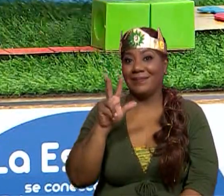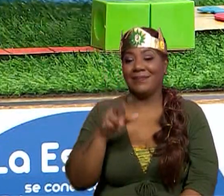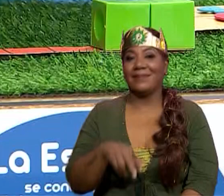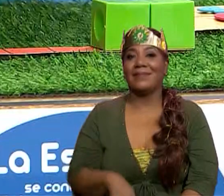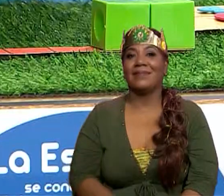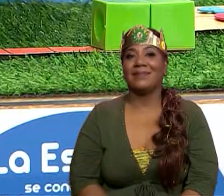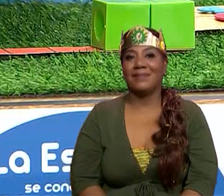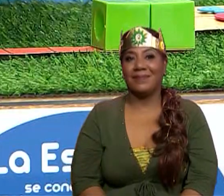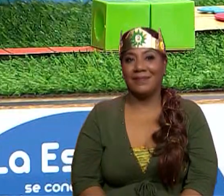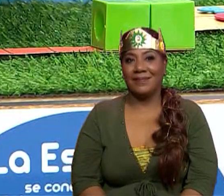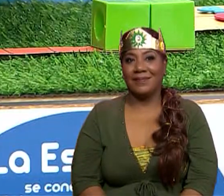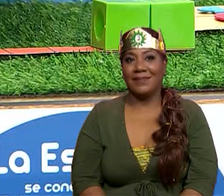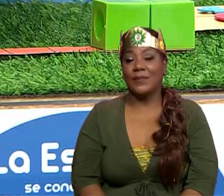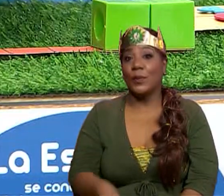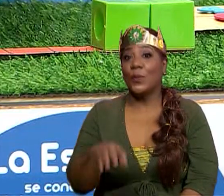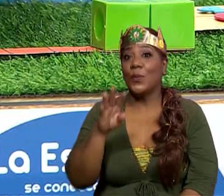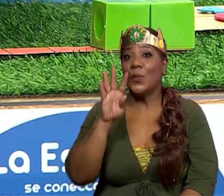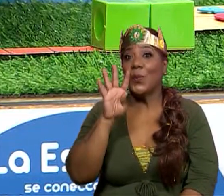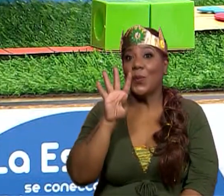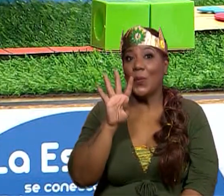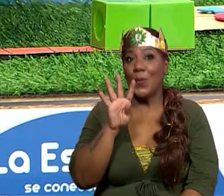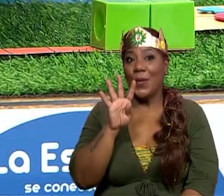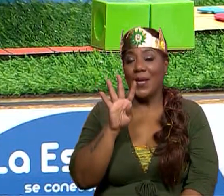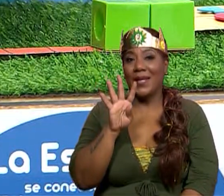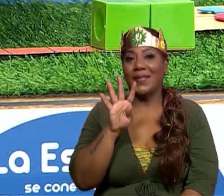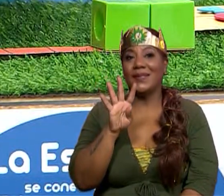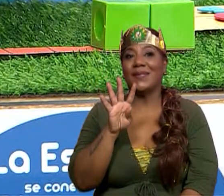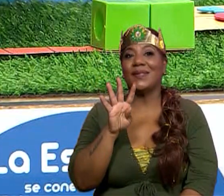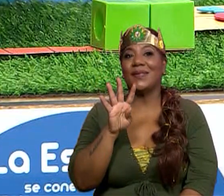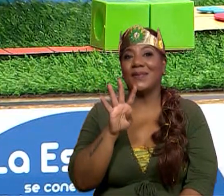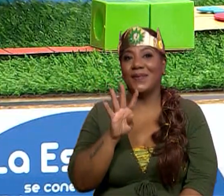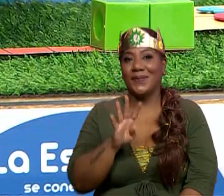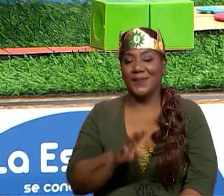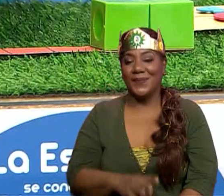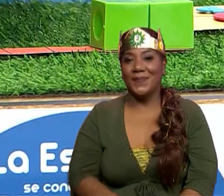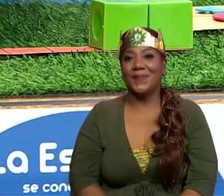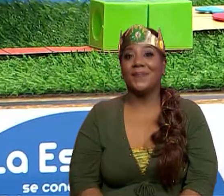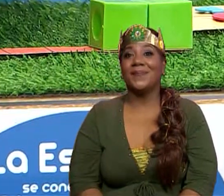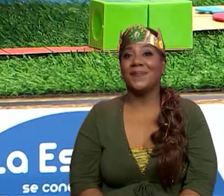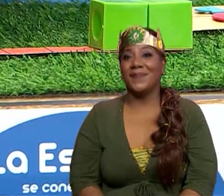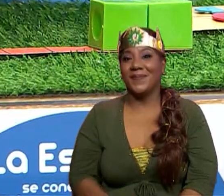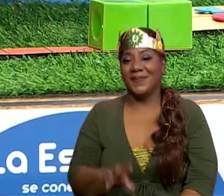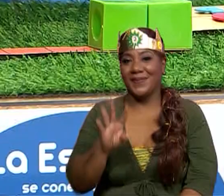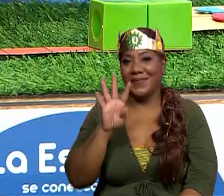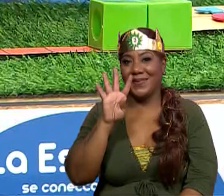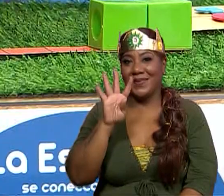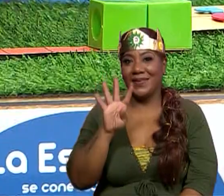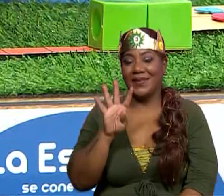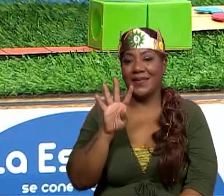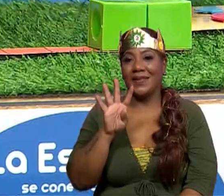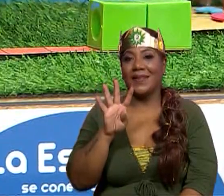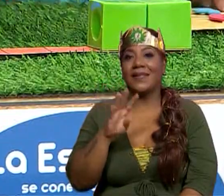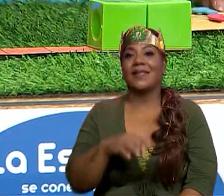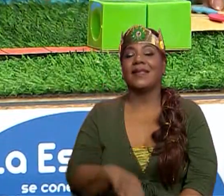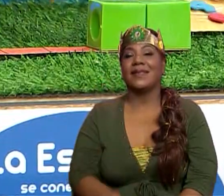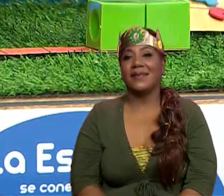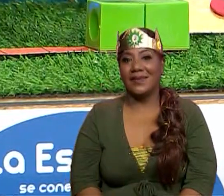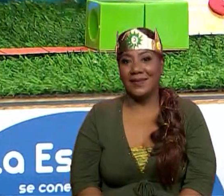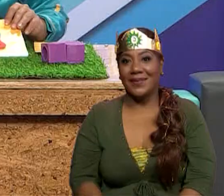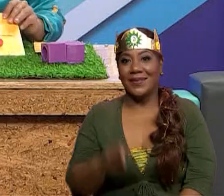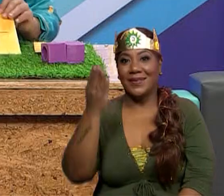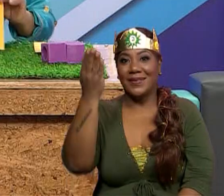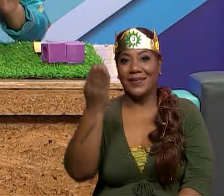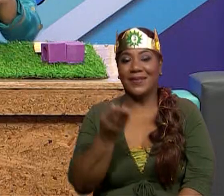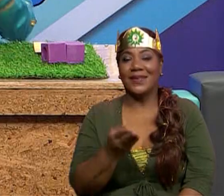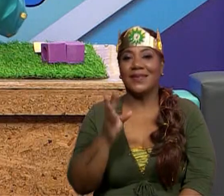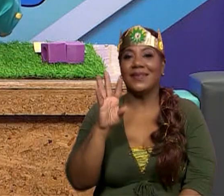Vamos a ver. Y aquí, wow, esta plantita mide cuatro sextos. Ah, entonces, ¿cómo